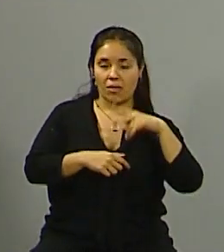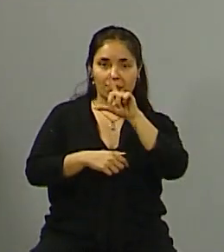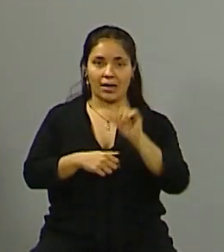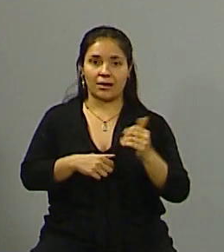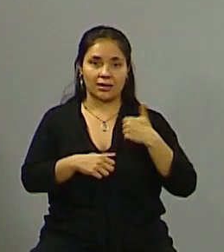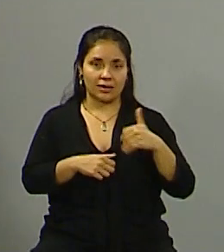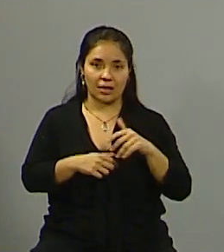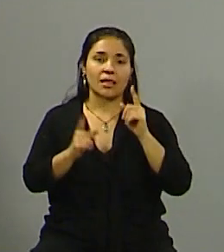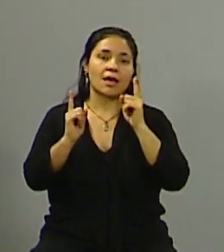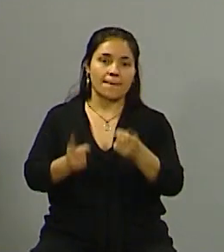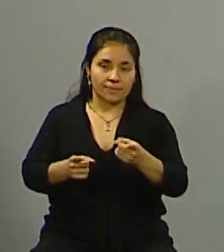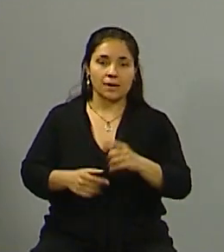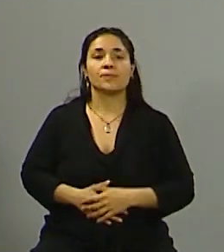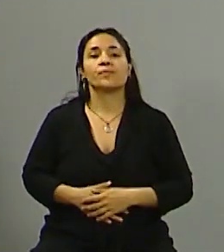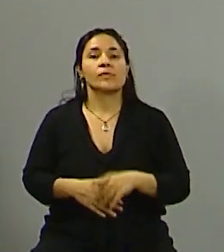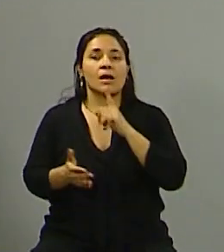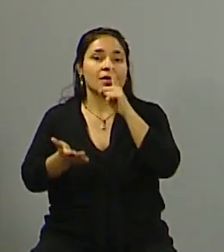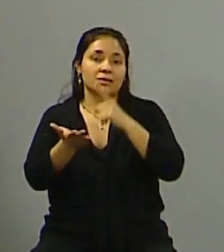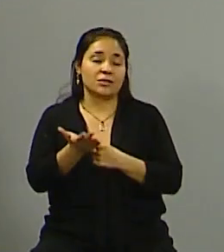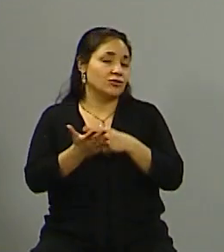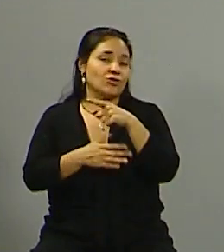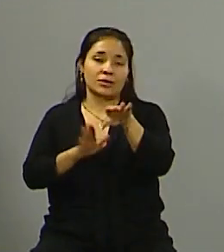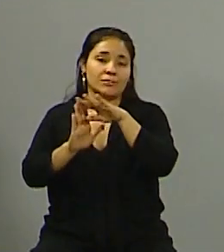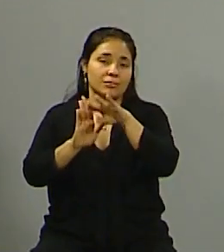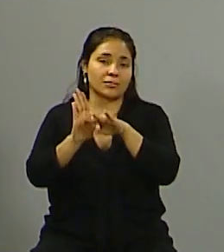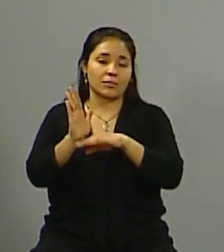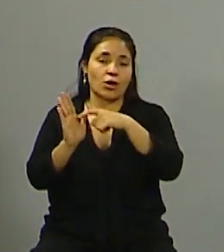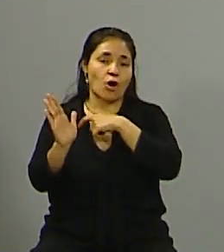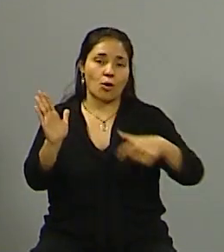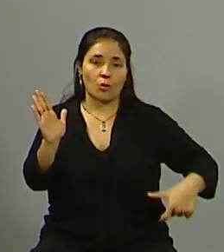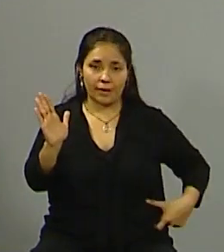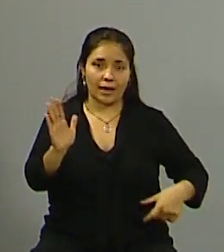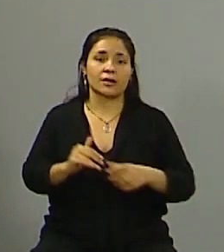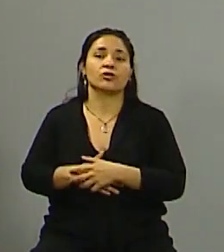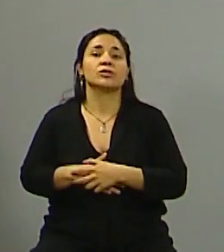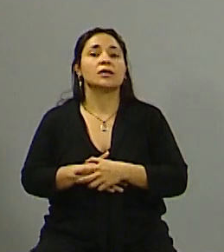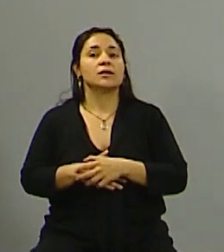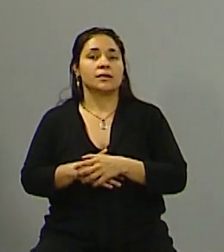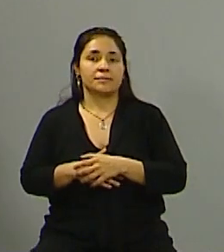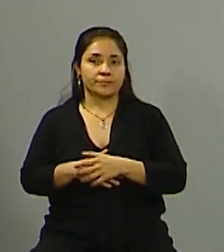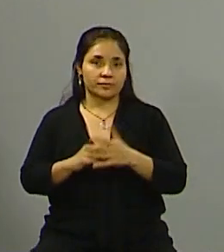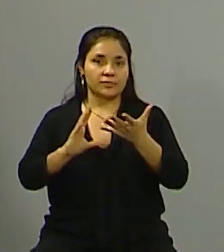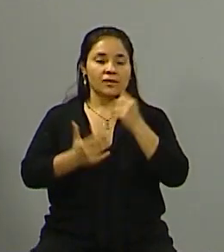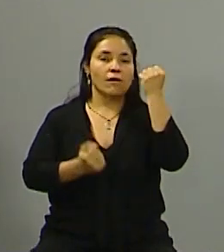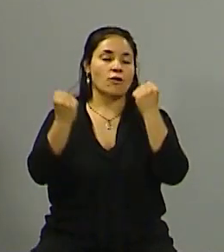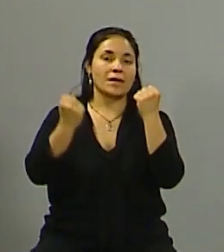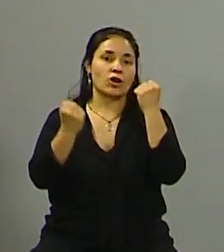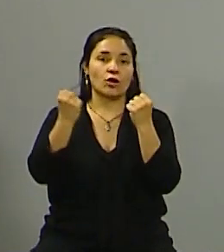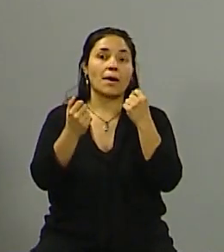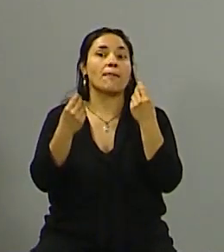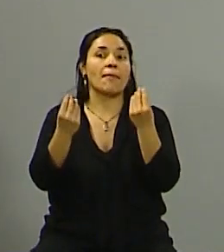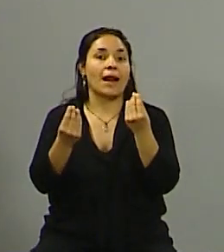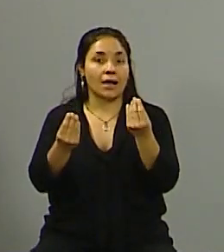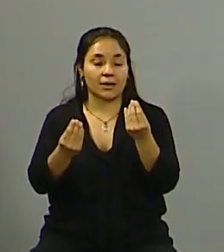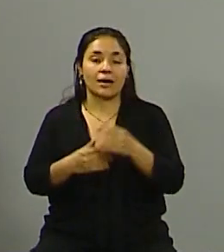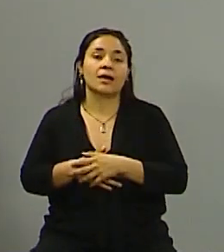se entiende también es parte de estas medidas que lleva adelante el gobierno y la cartera de economía para disminuir el